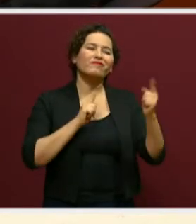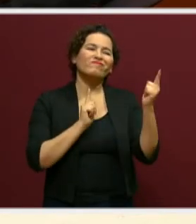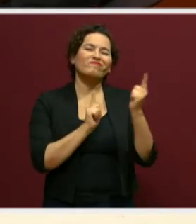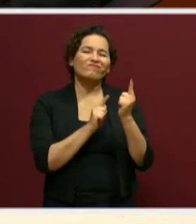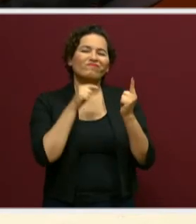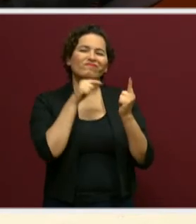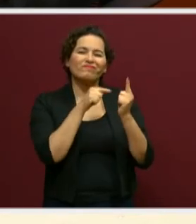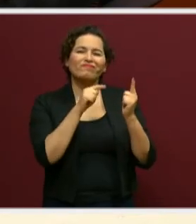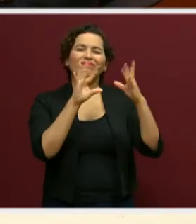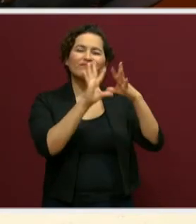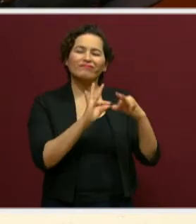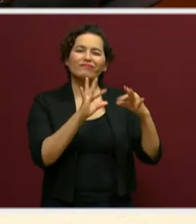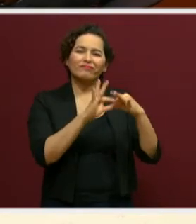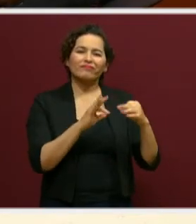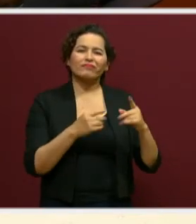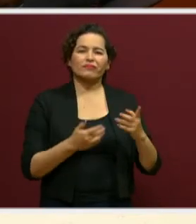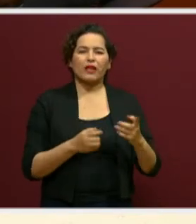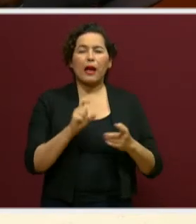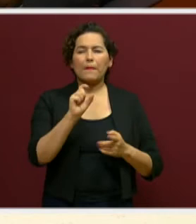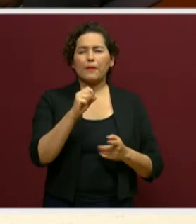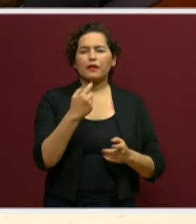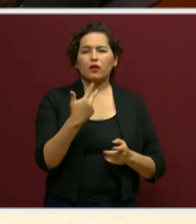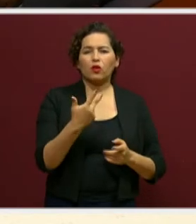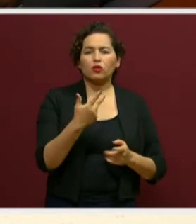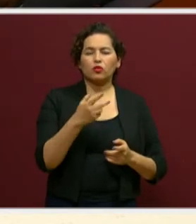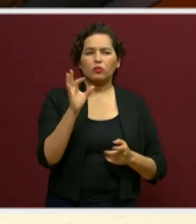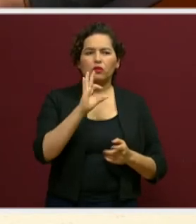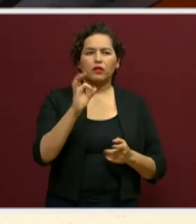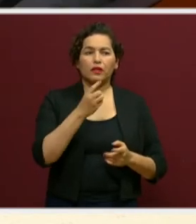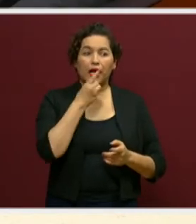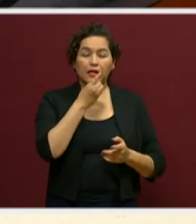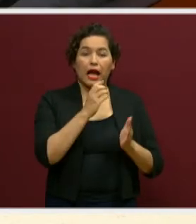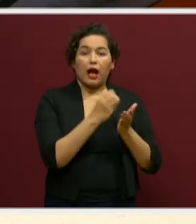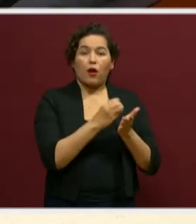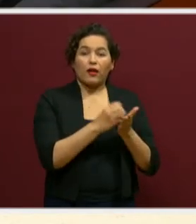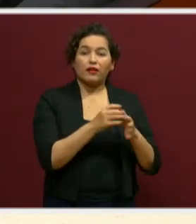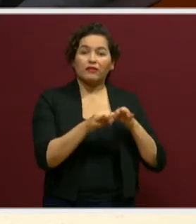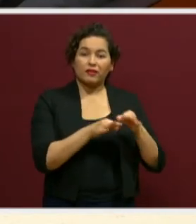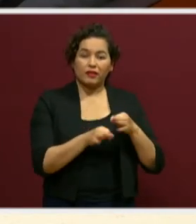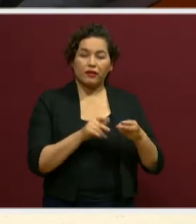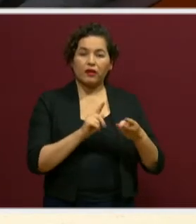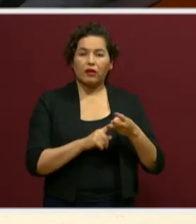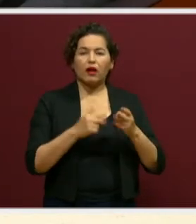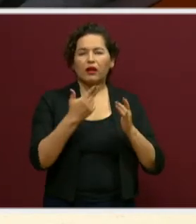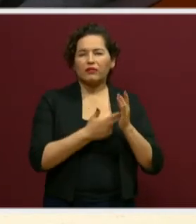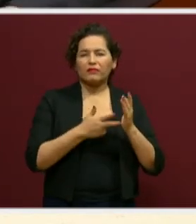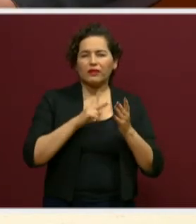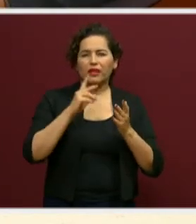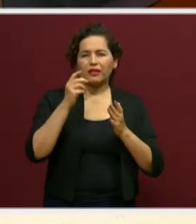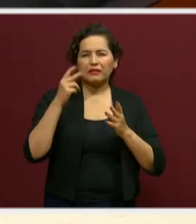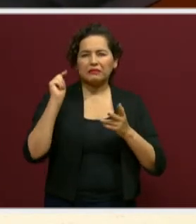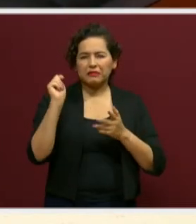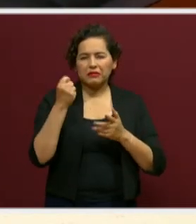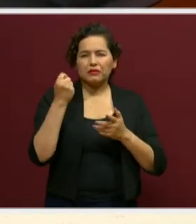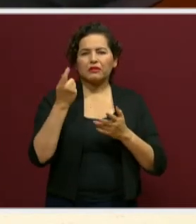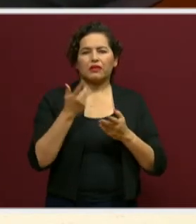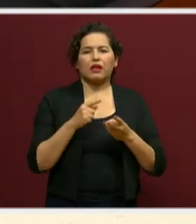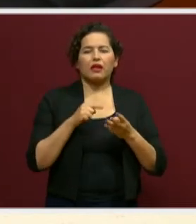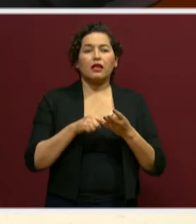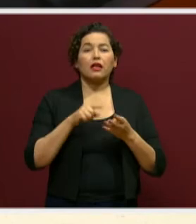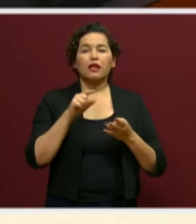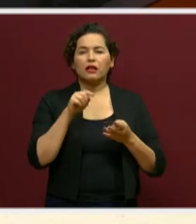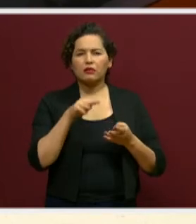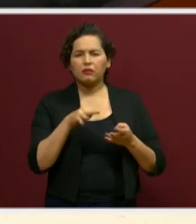explicándoles el 28% el cuadernillo de trabajo y el 18% herramientas digitales y el 17% los libros de texto.